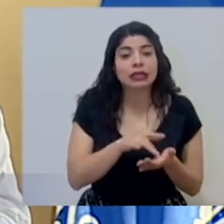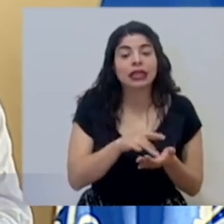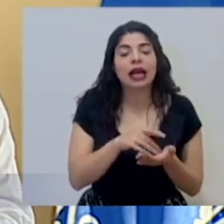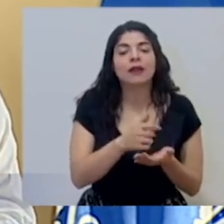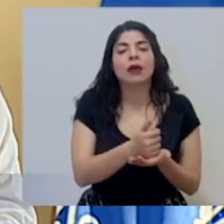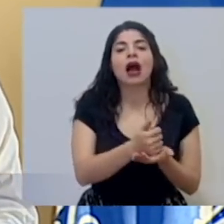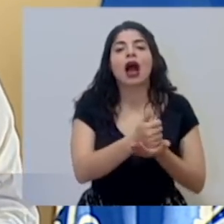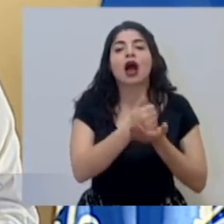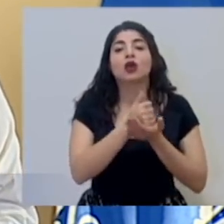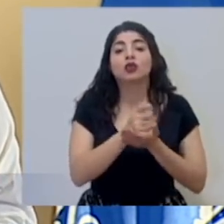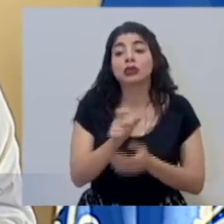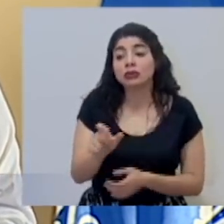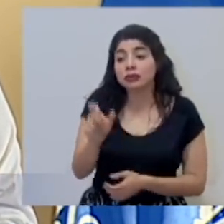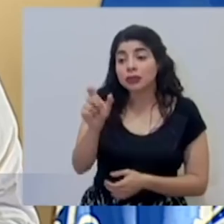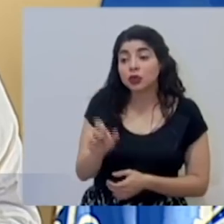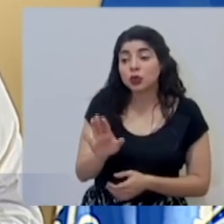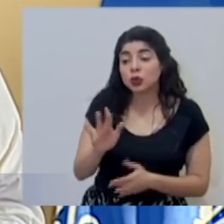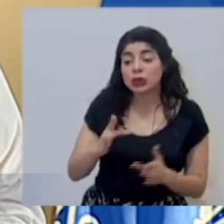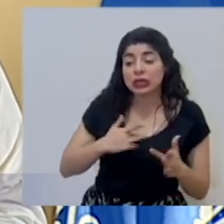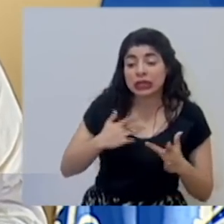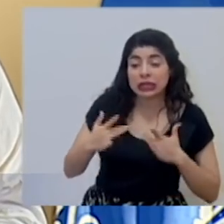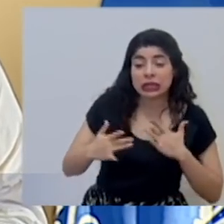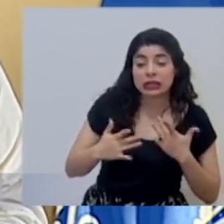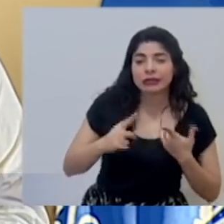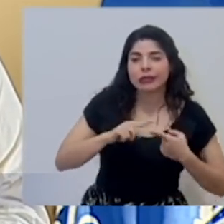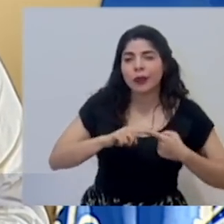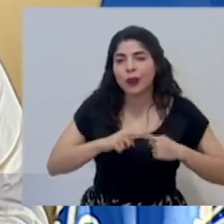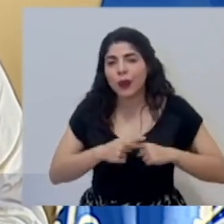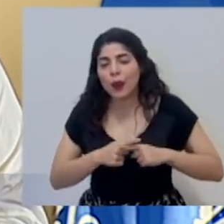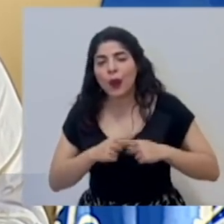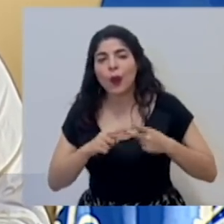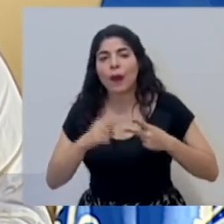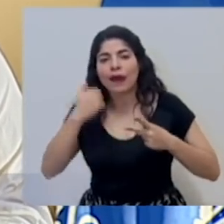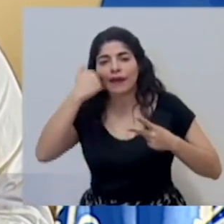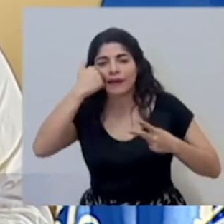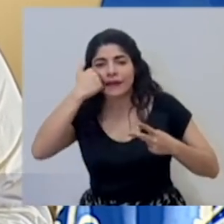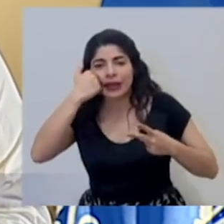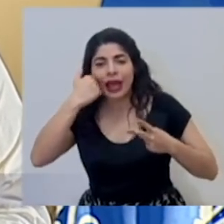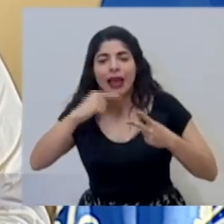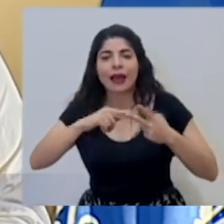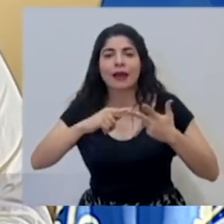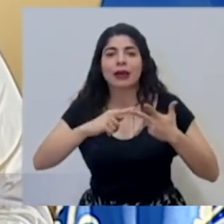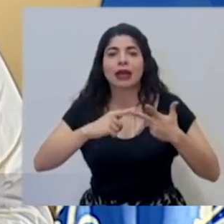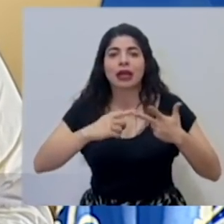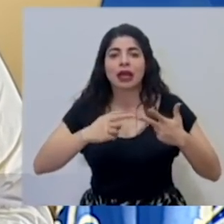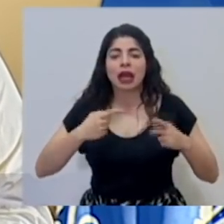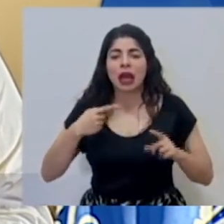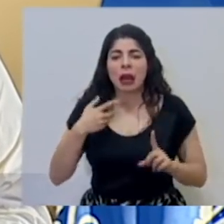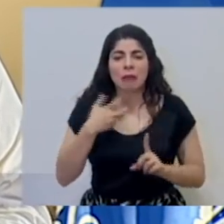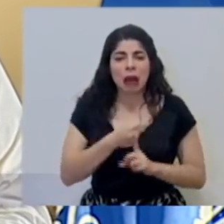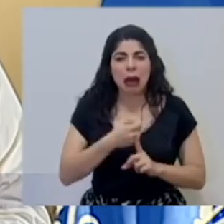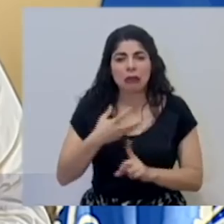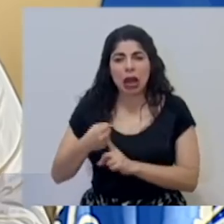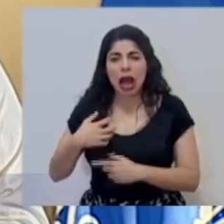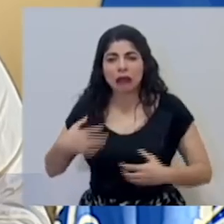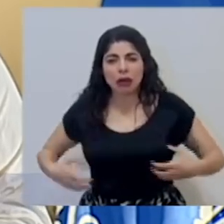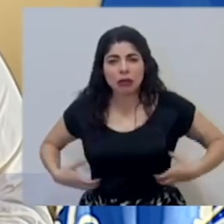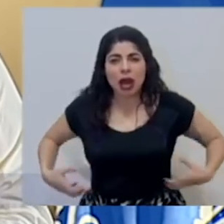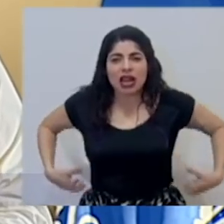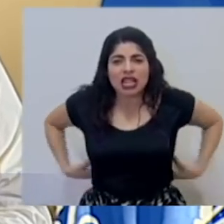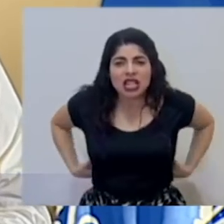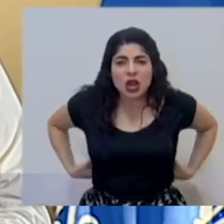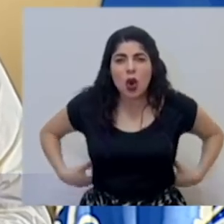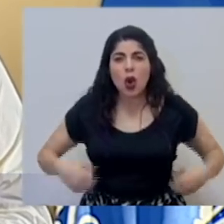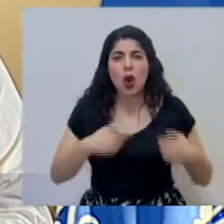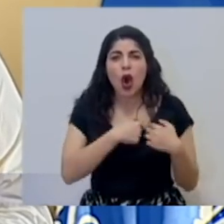hacer que los síntomas, el dolor, la fiebre, el ataque a los diferentes órganos, a los riñones,